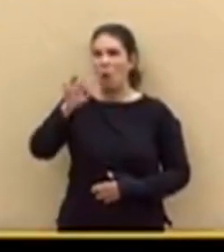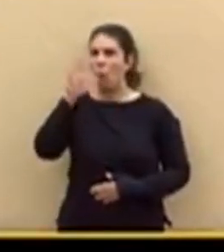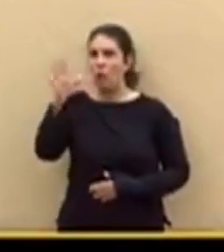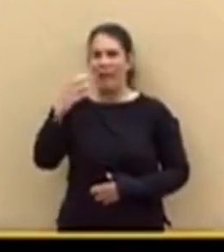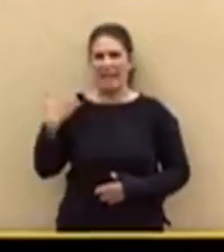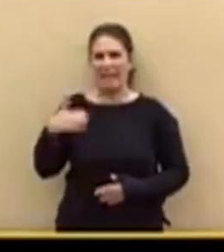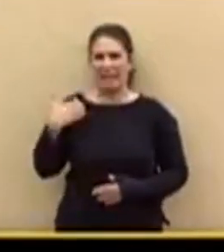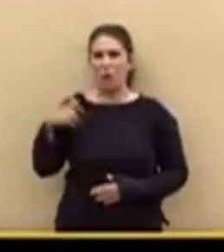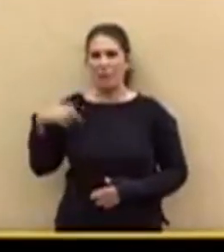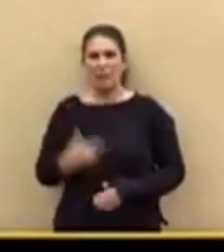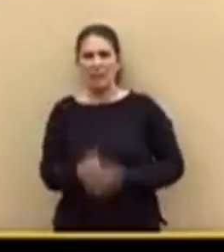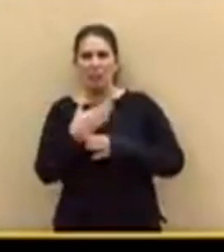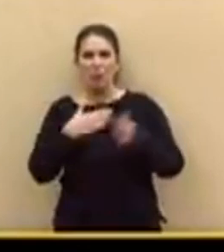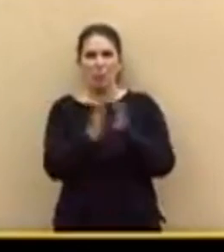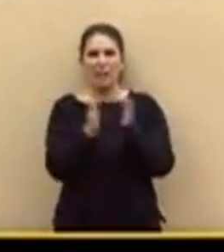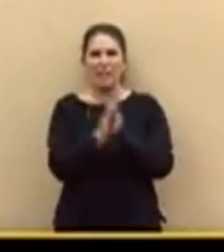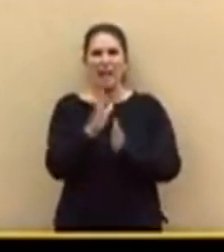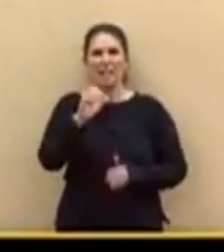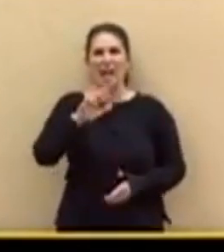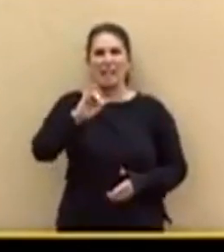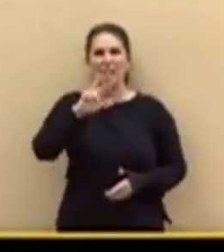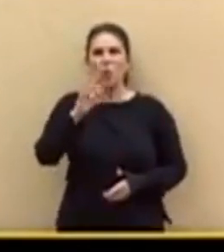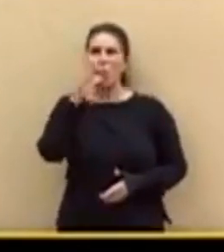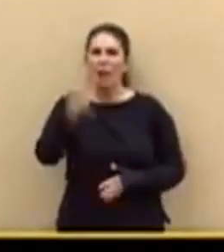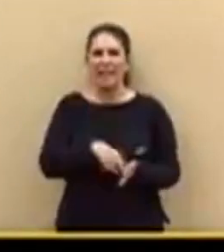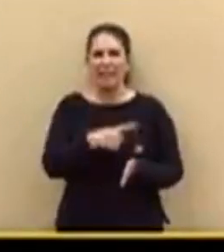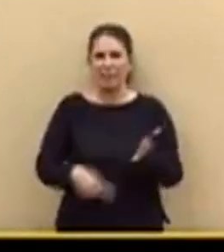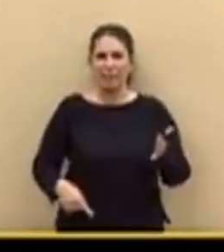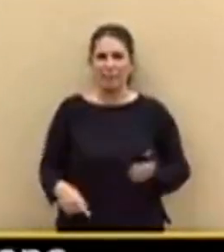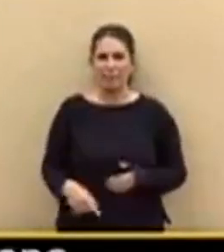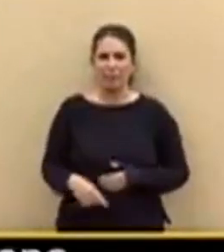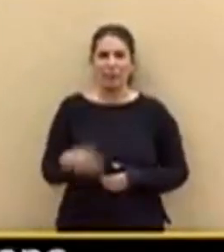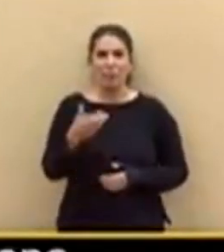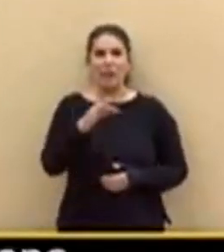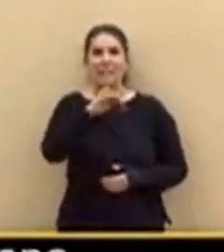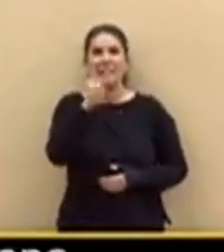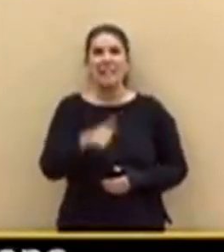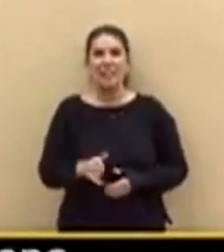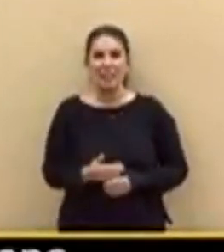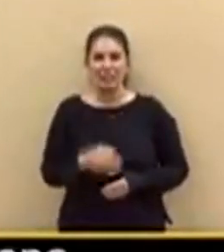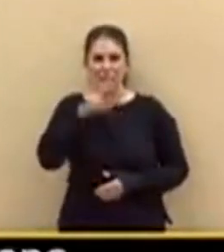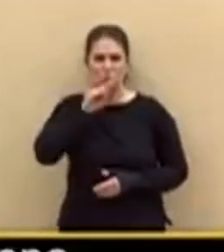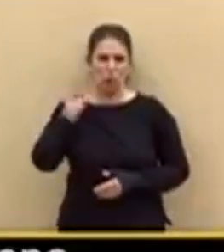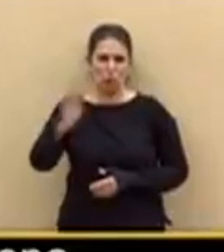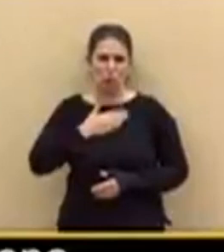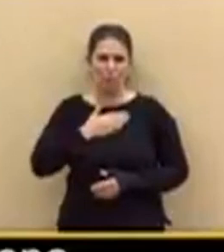compañera Beatriz Carrillo por ser gitana. Beatriz, en romaní, o pre-romnia, compañera.